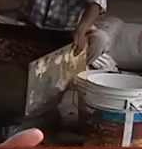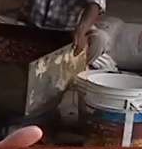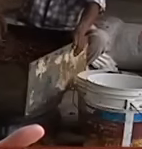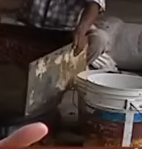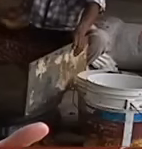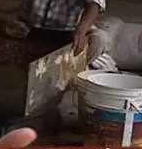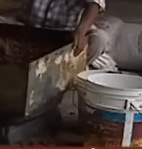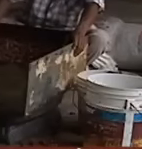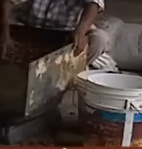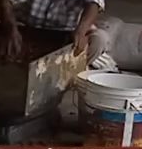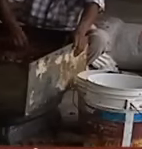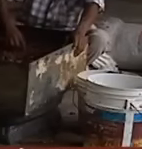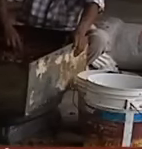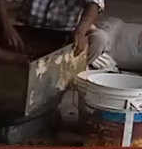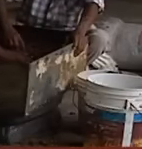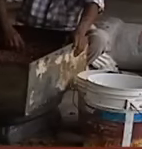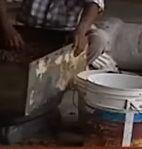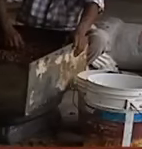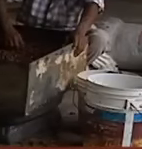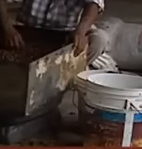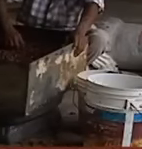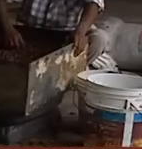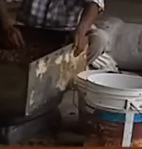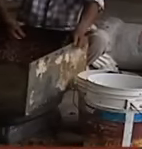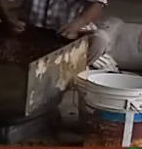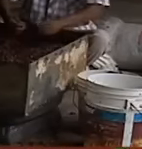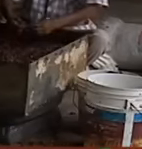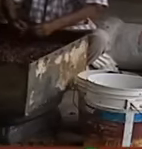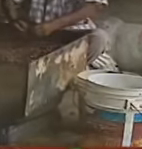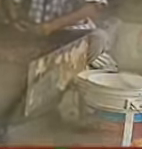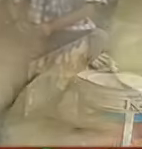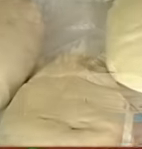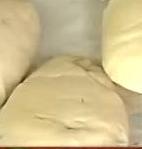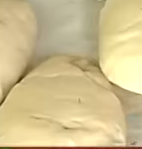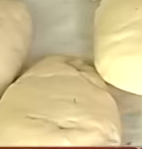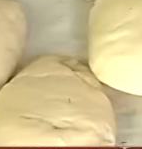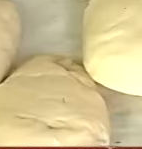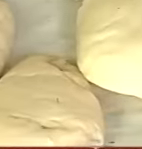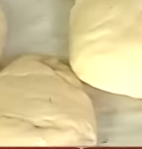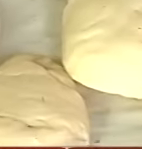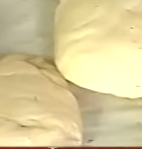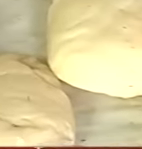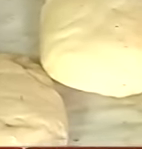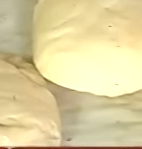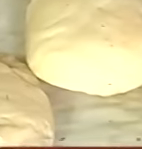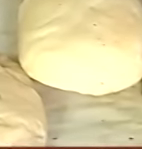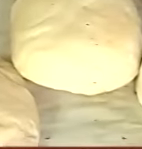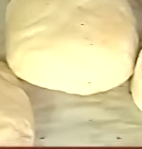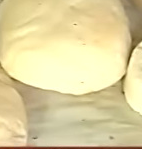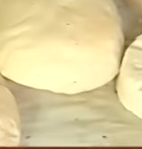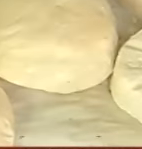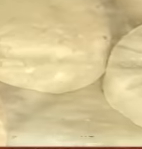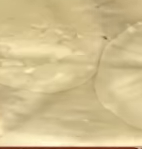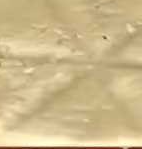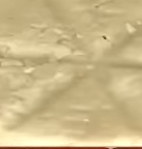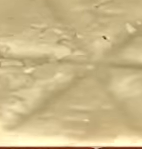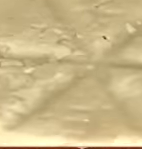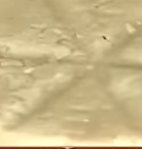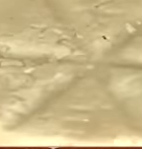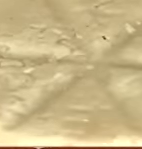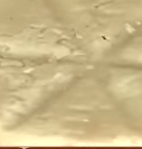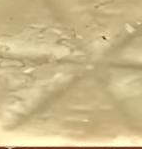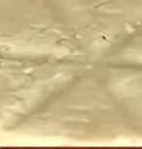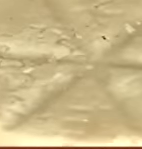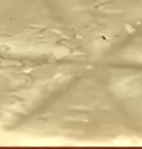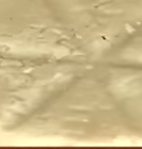Que la grasa De cacao Es muy buena Para las estrellas Cicatrices Arrugas Para el pelo Pie